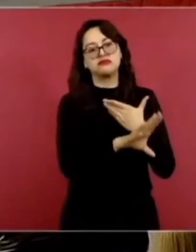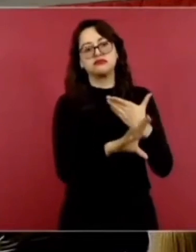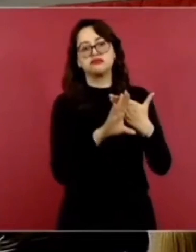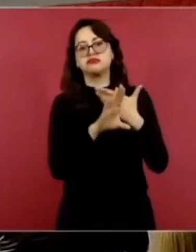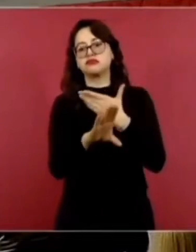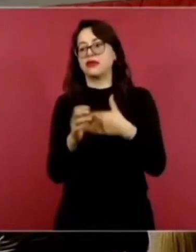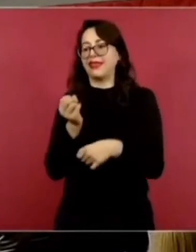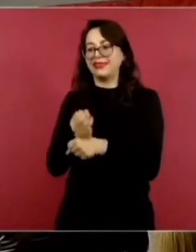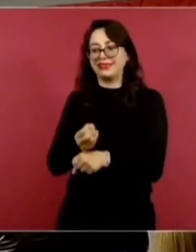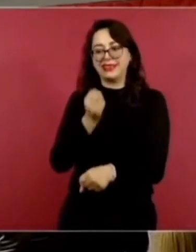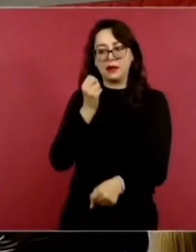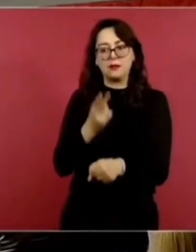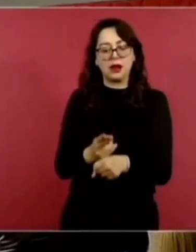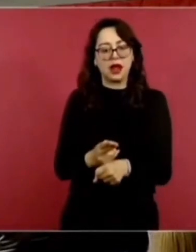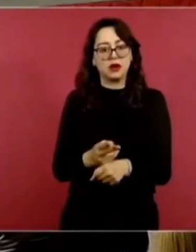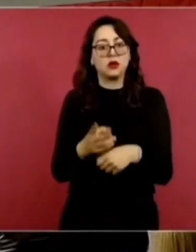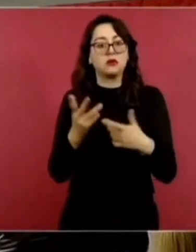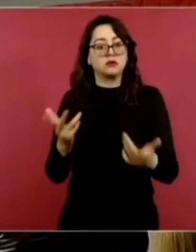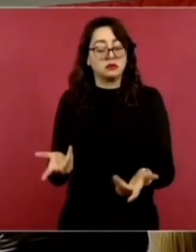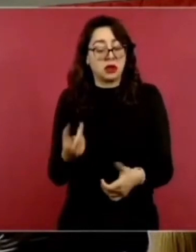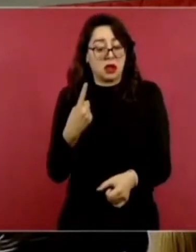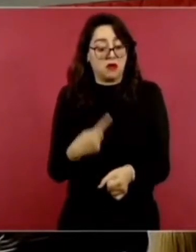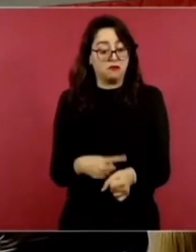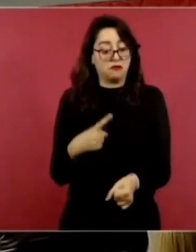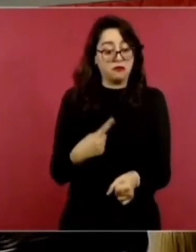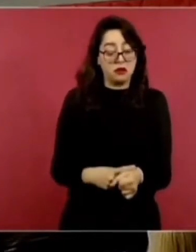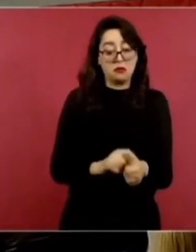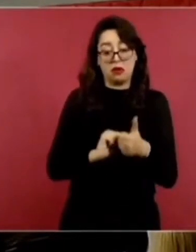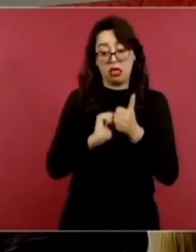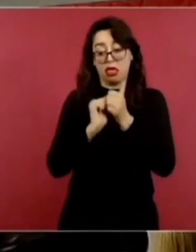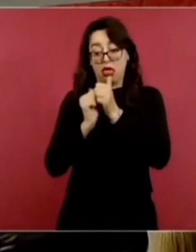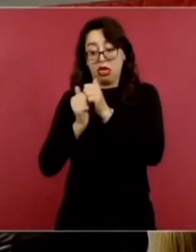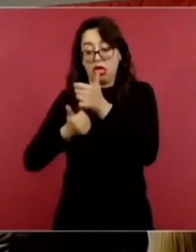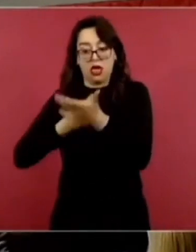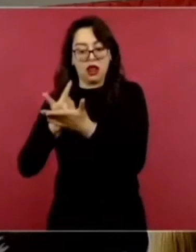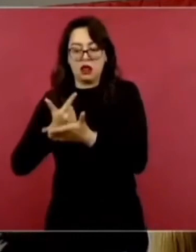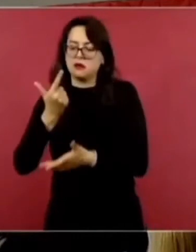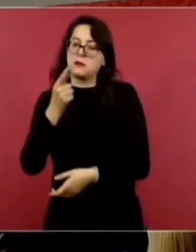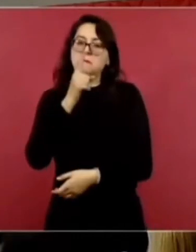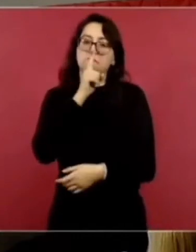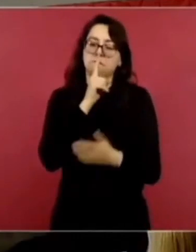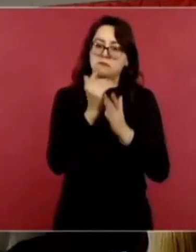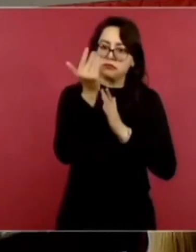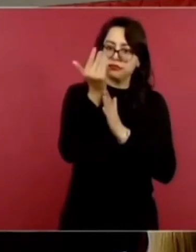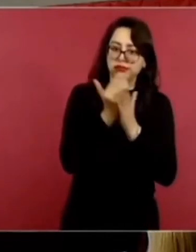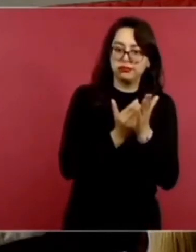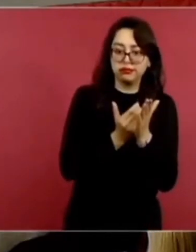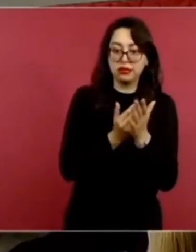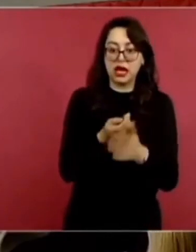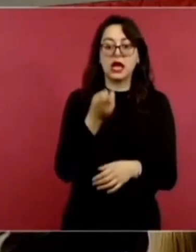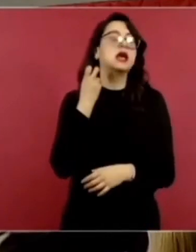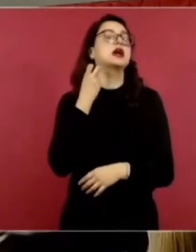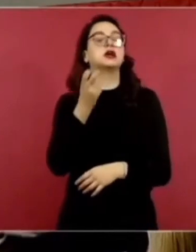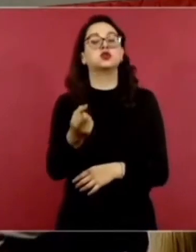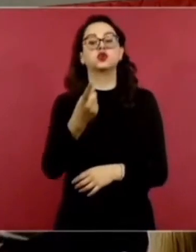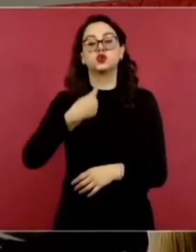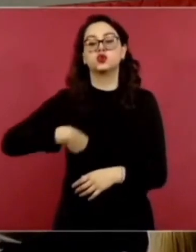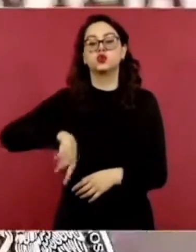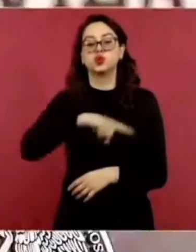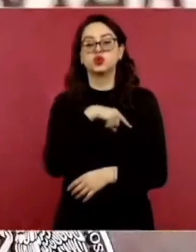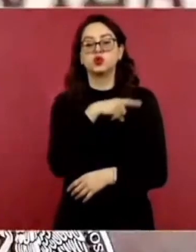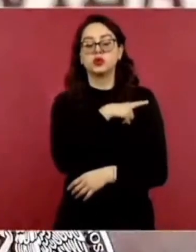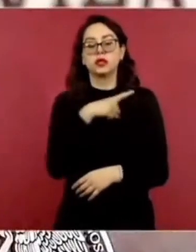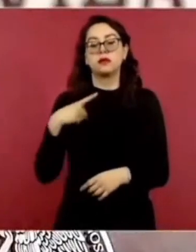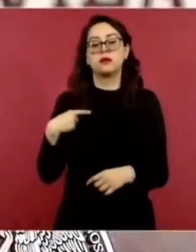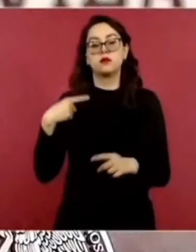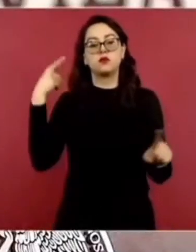de los padecimientos que hoy nos aquejan. Con ello, cumpliremos desde la salud con